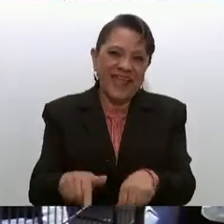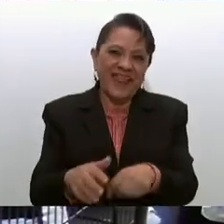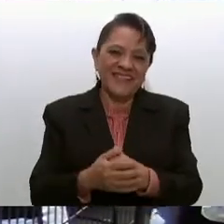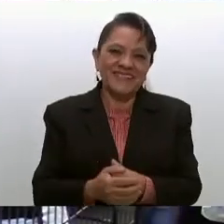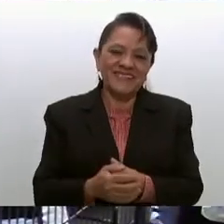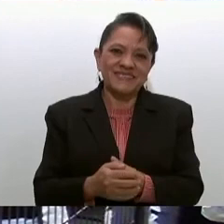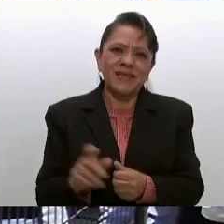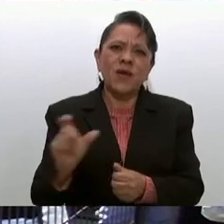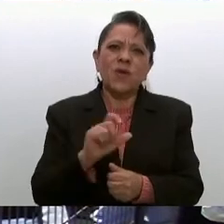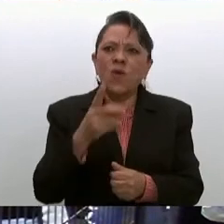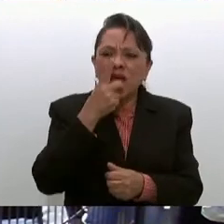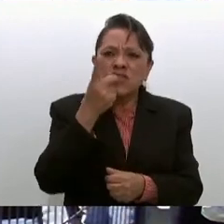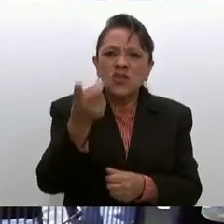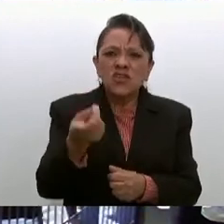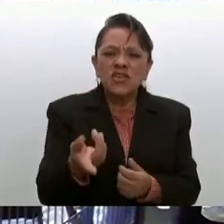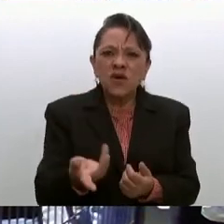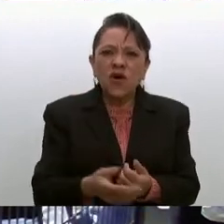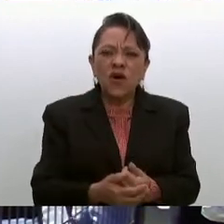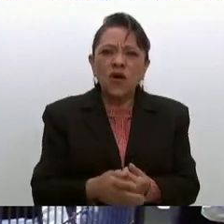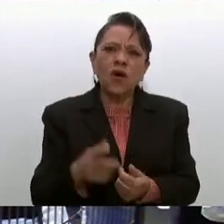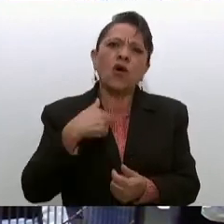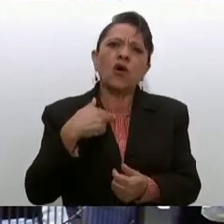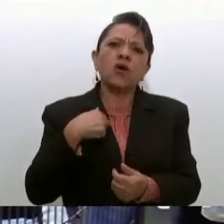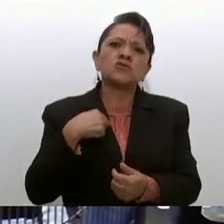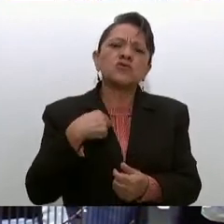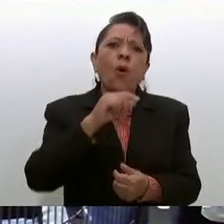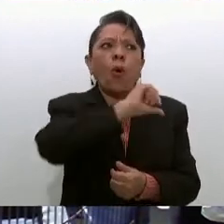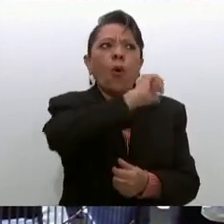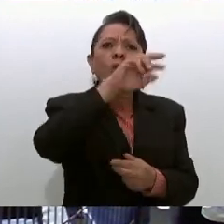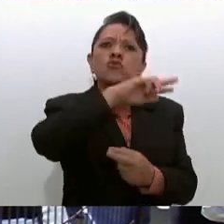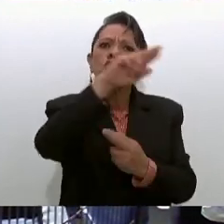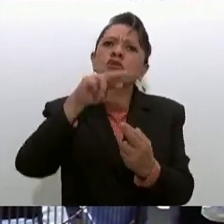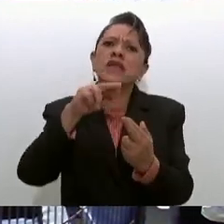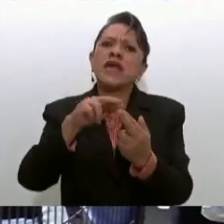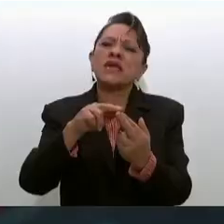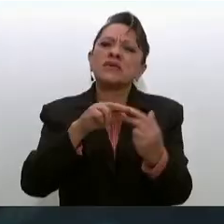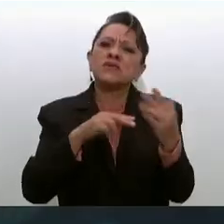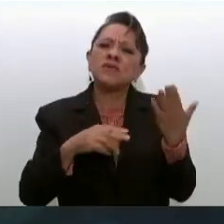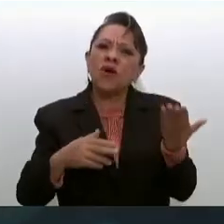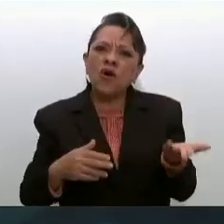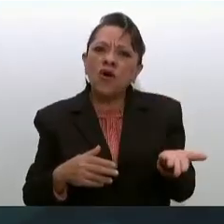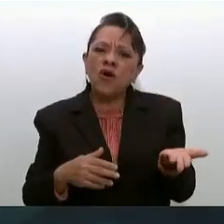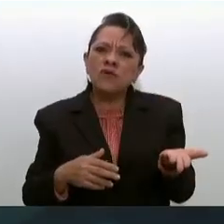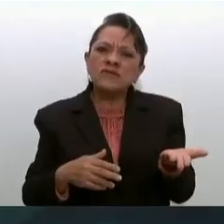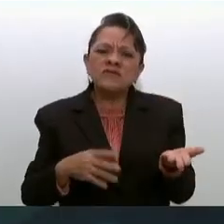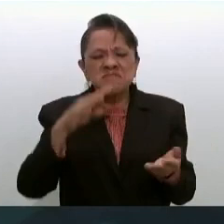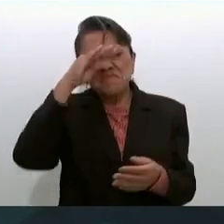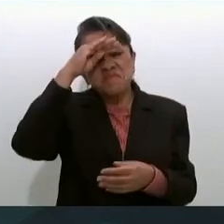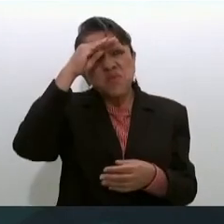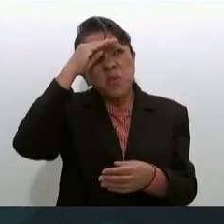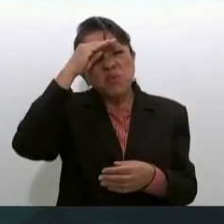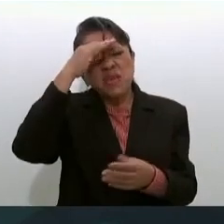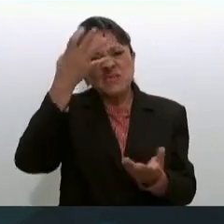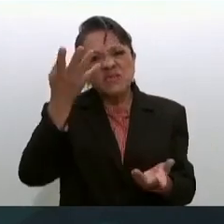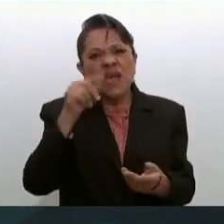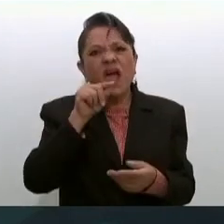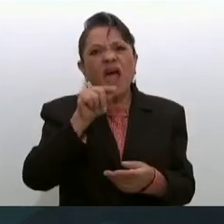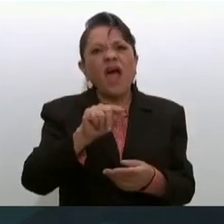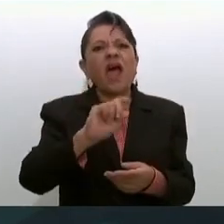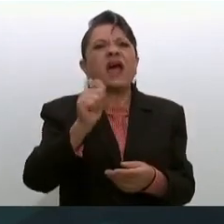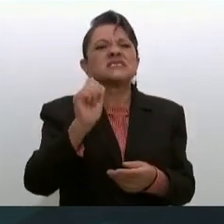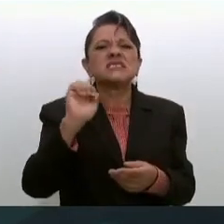cuando dijo yo soy de otra región yo pensé va a decir que es de